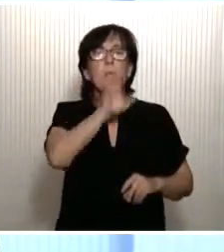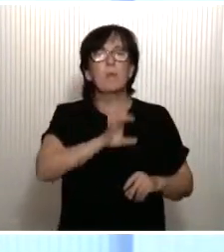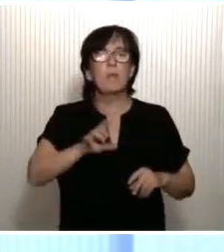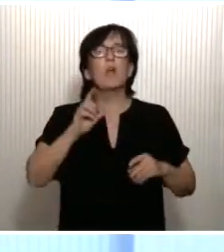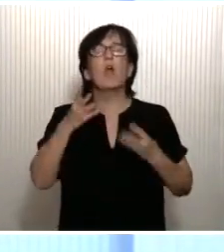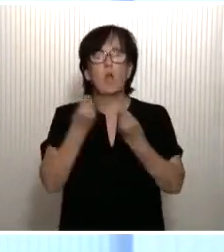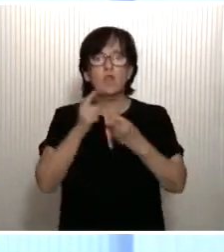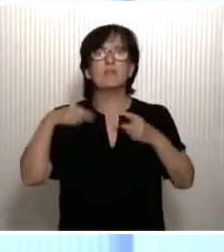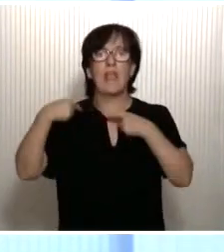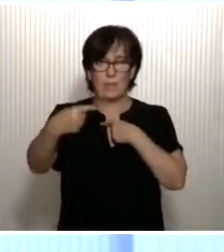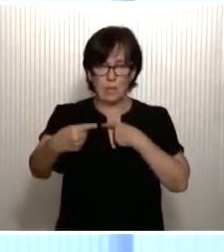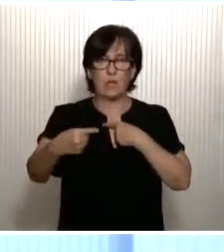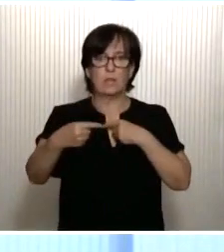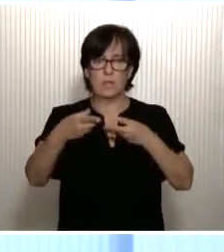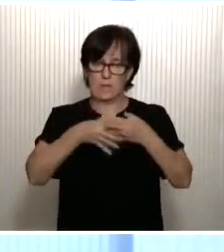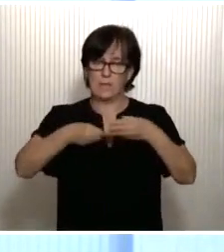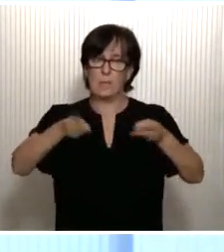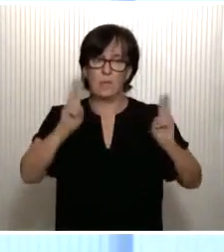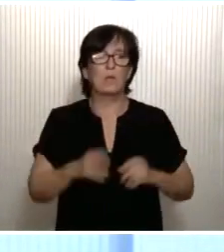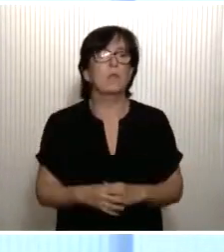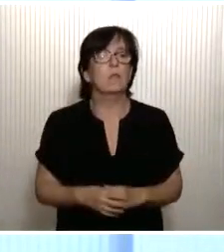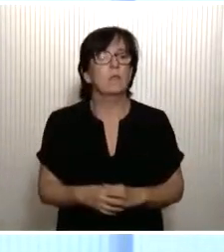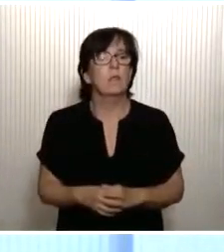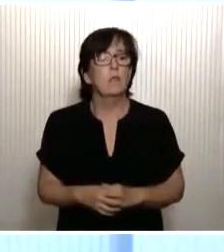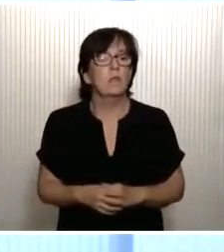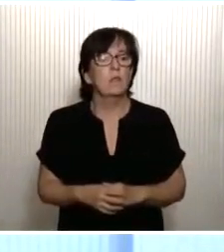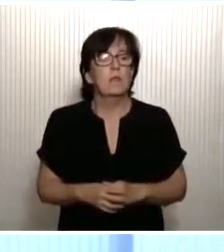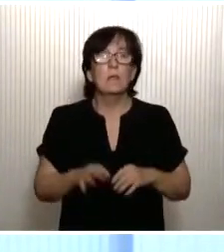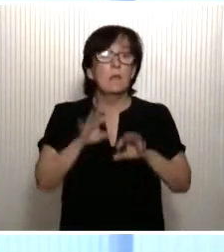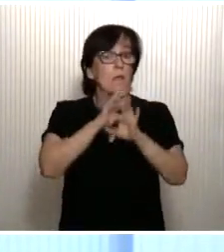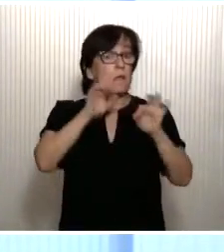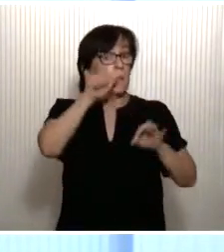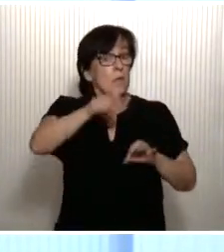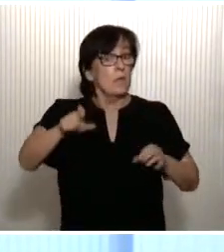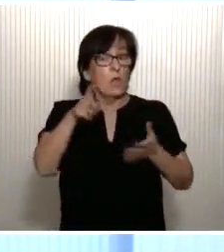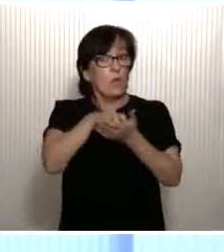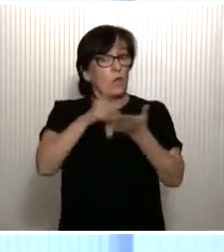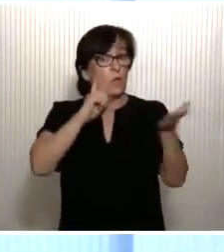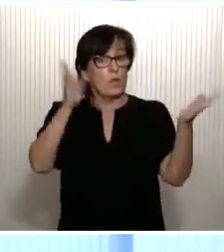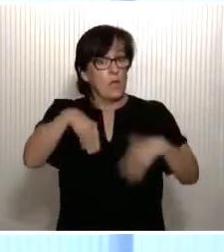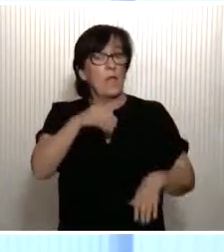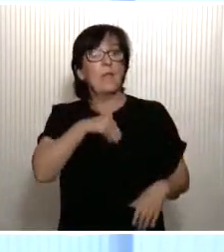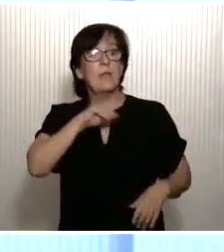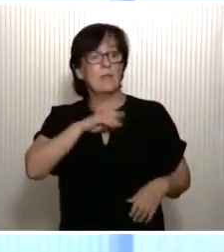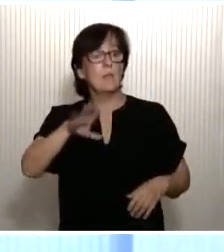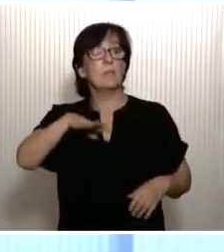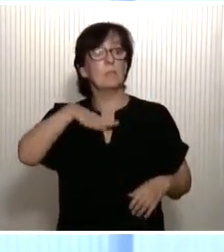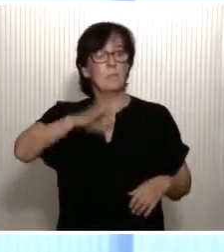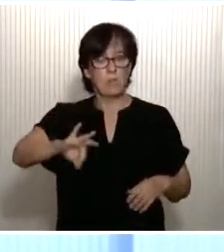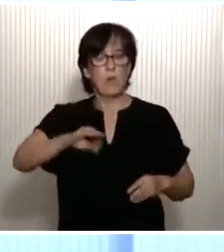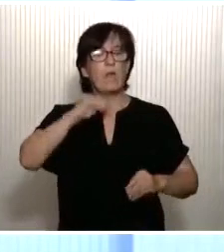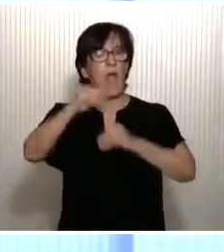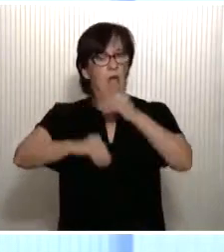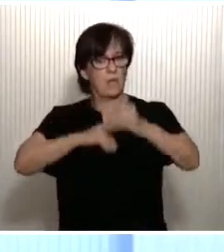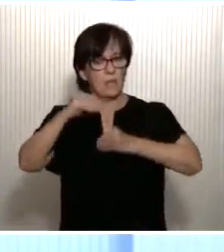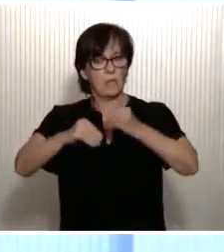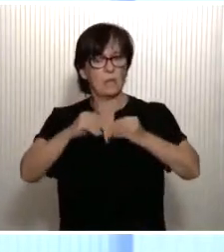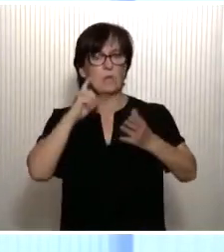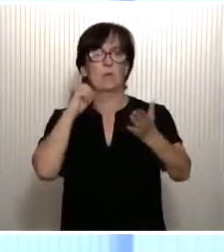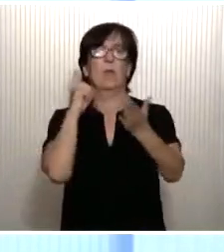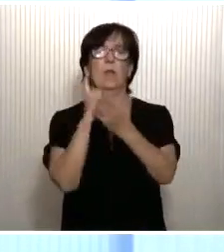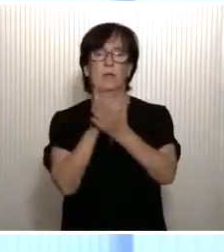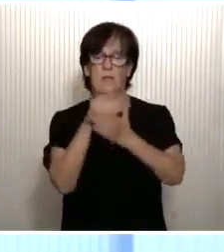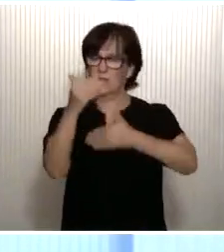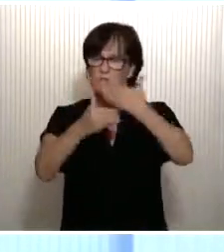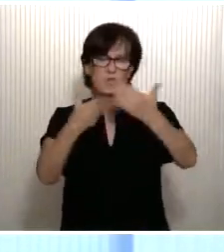tradiciones democráticas. Que a nadie le quepa duda. España puede abordar los retos que se